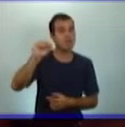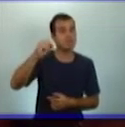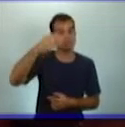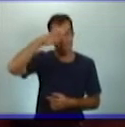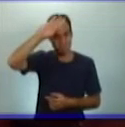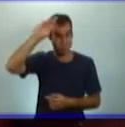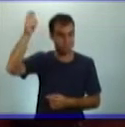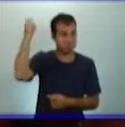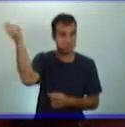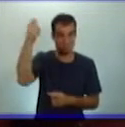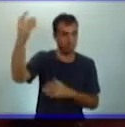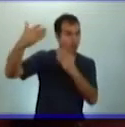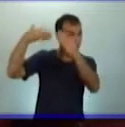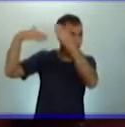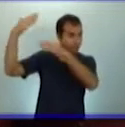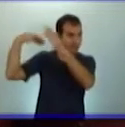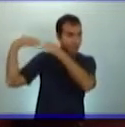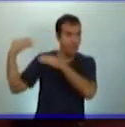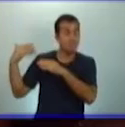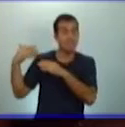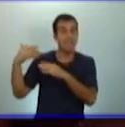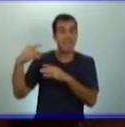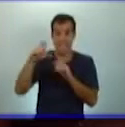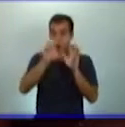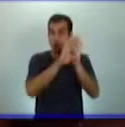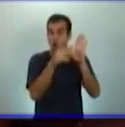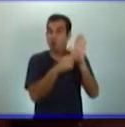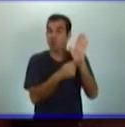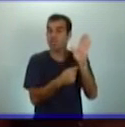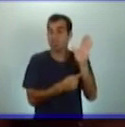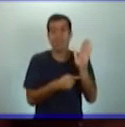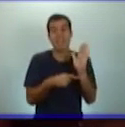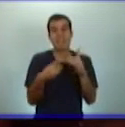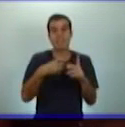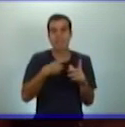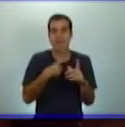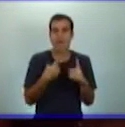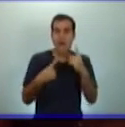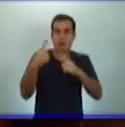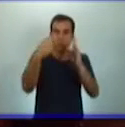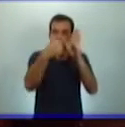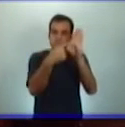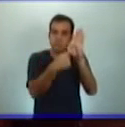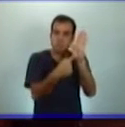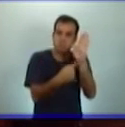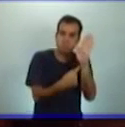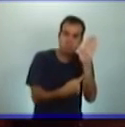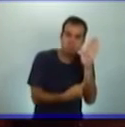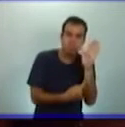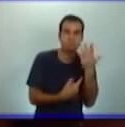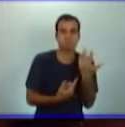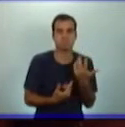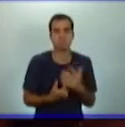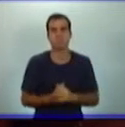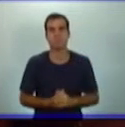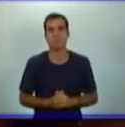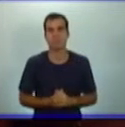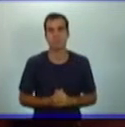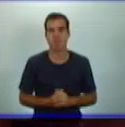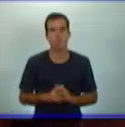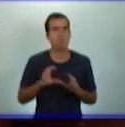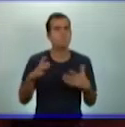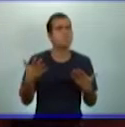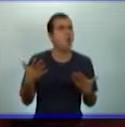tienen sus valores. ¿Cuáles son los valores del constitucionalismo manví?